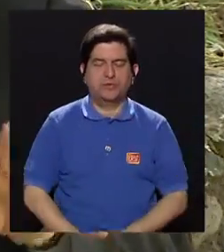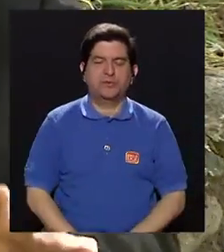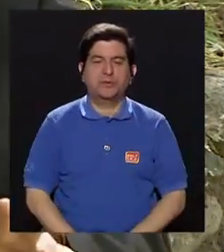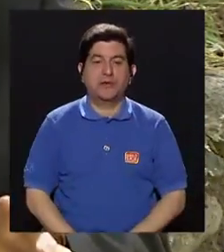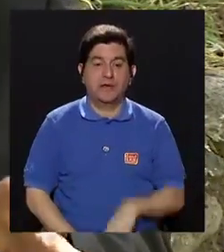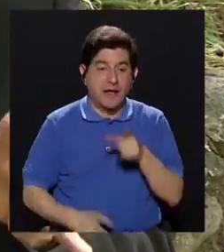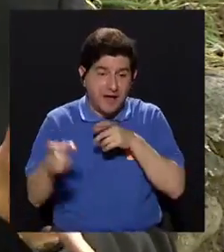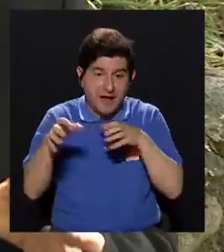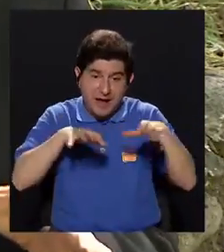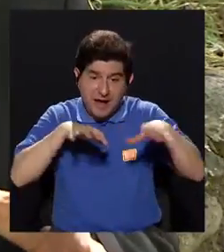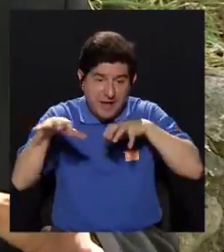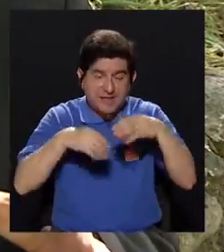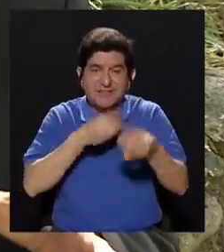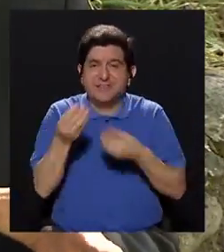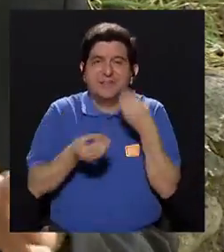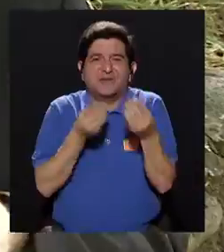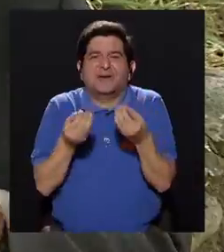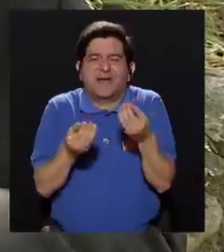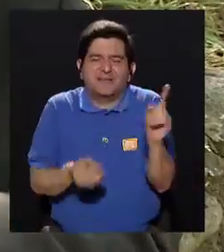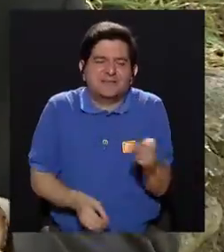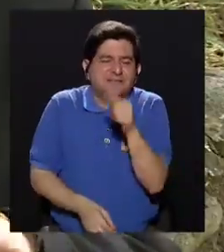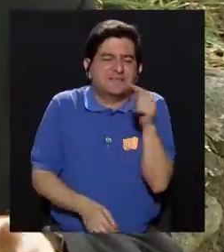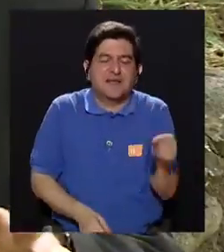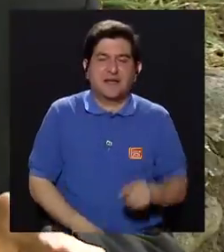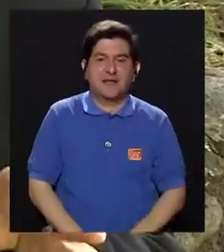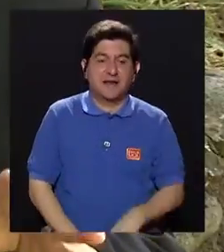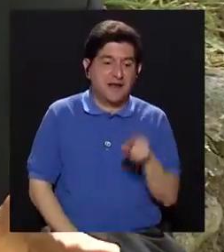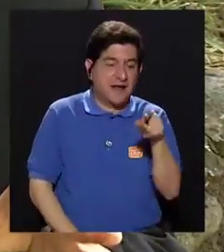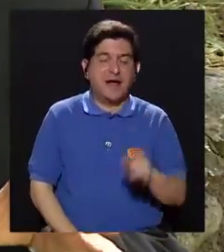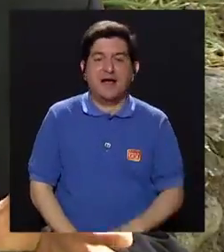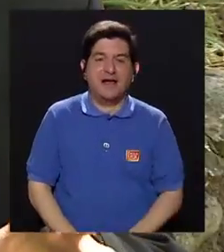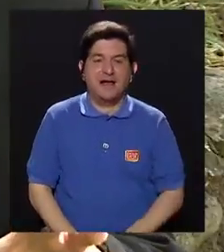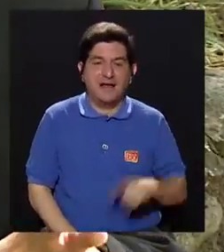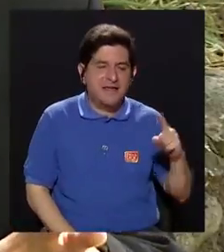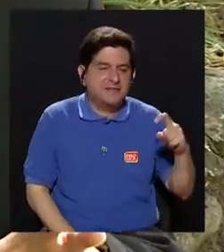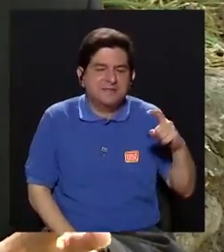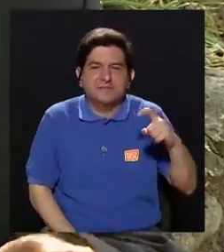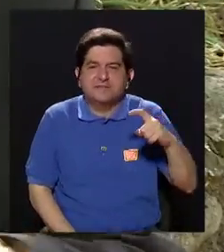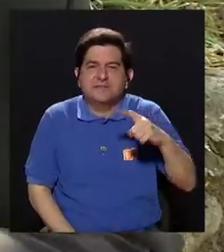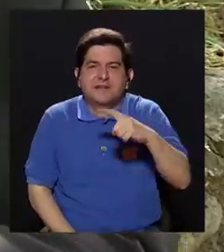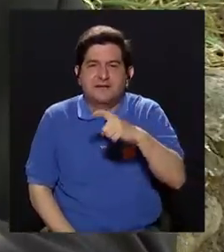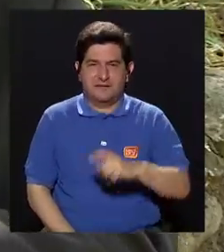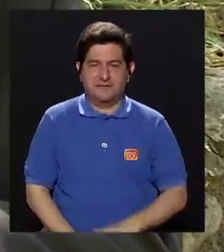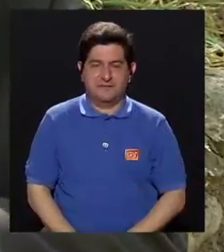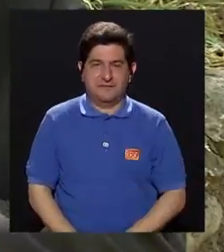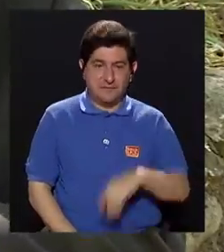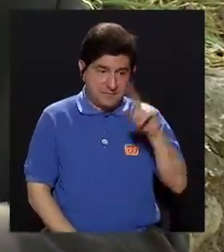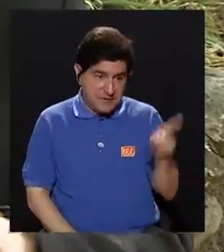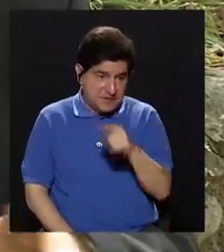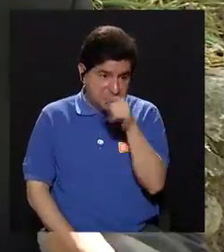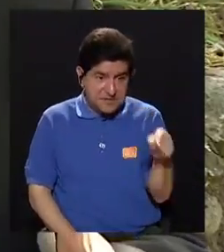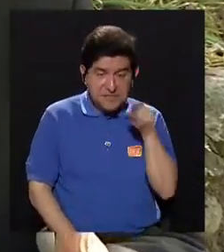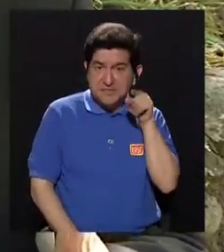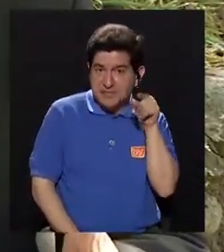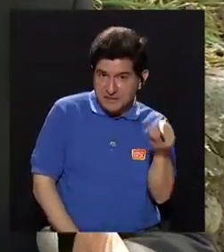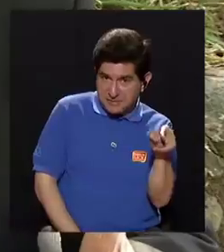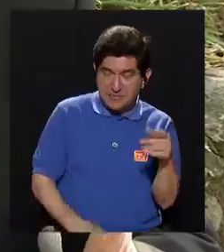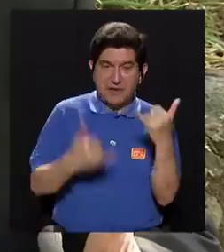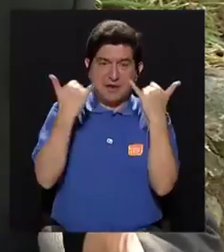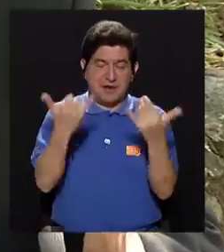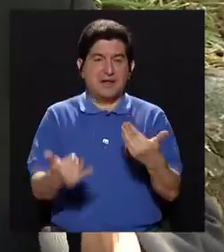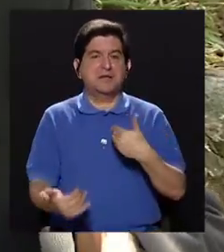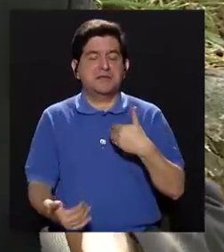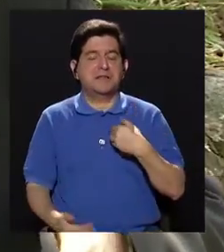estas acciones, lo que nosotros estamos eliminando son las poblaciones de inmaduros. Si nosotros eliminamos los inmaduros,